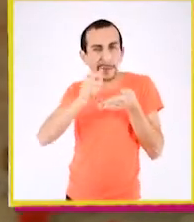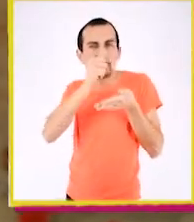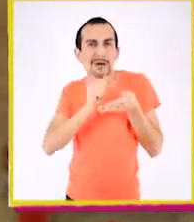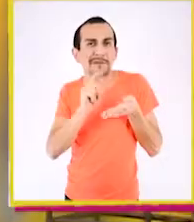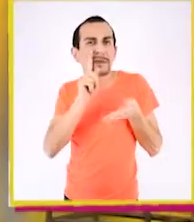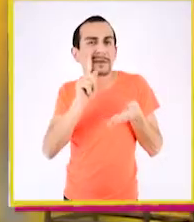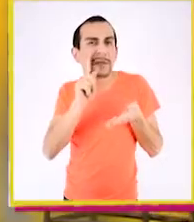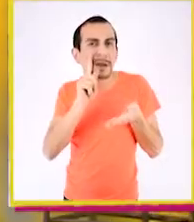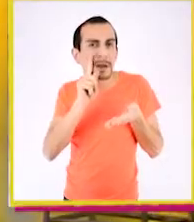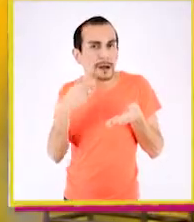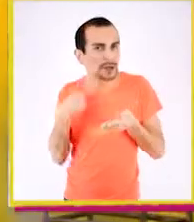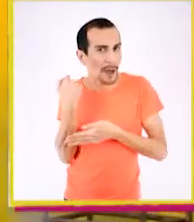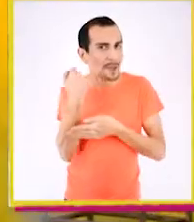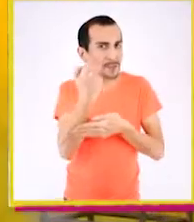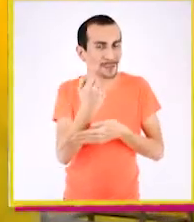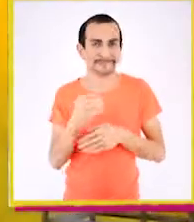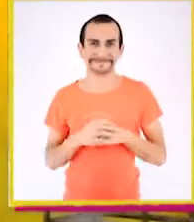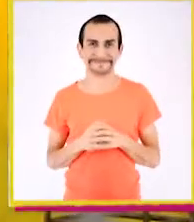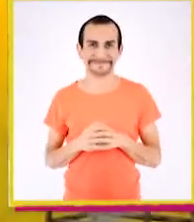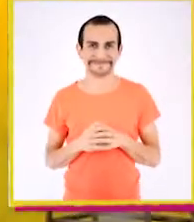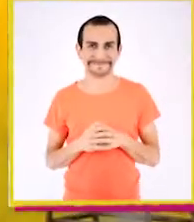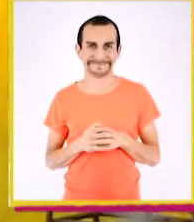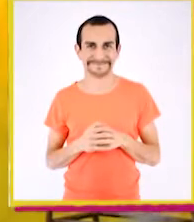código? Les doy una pista.